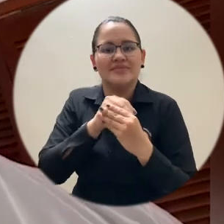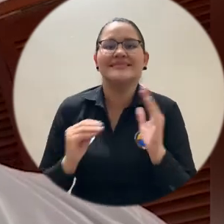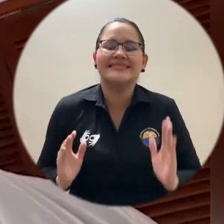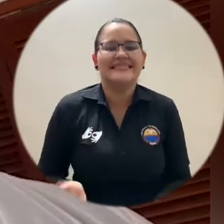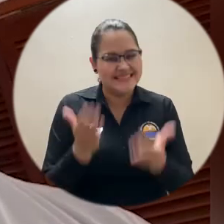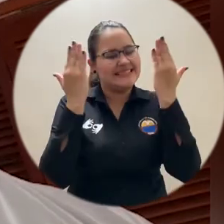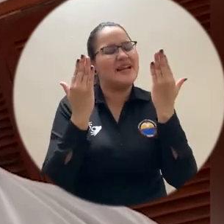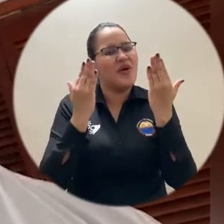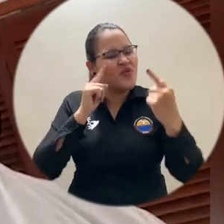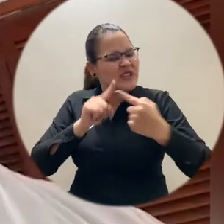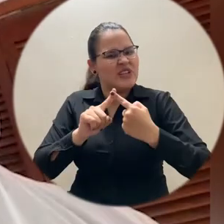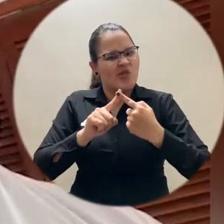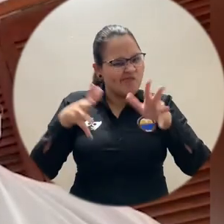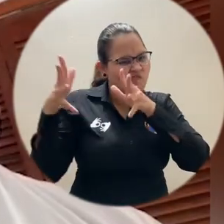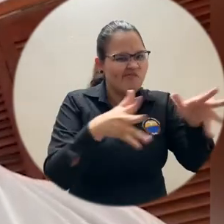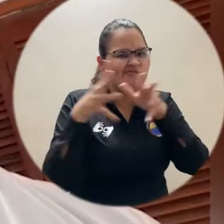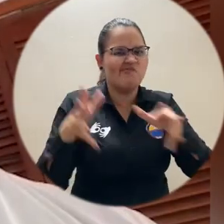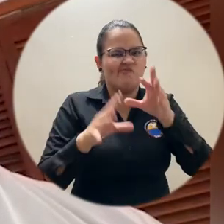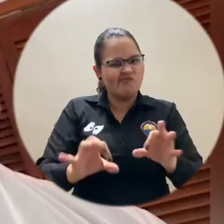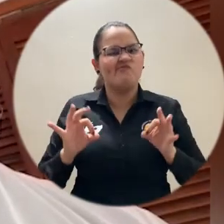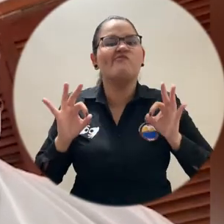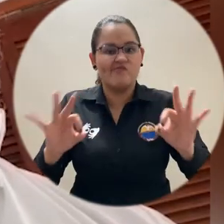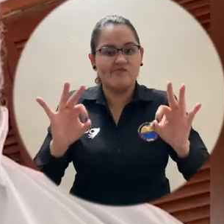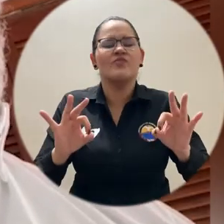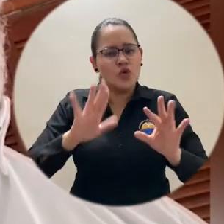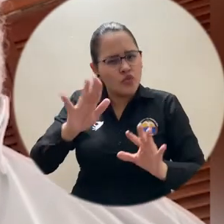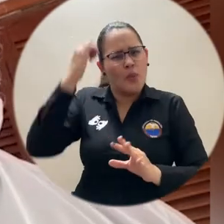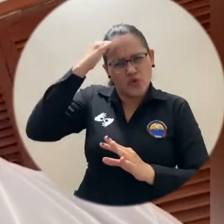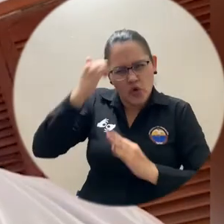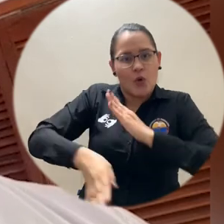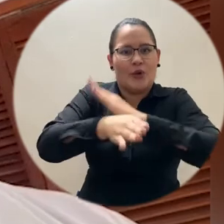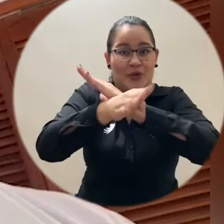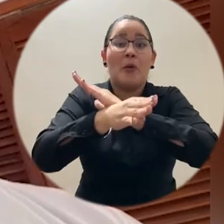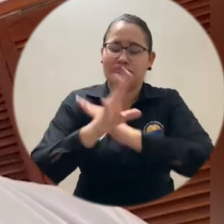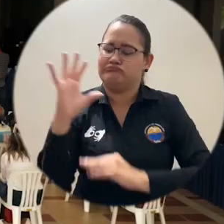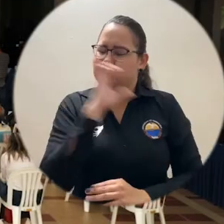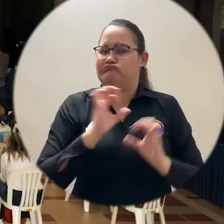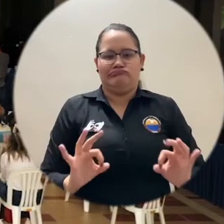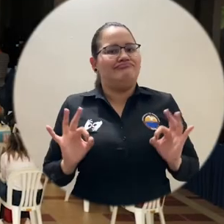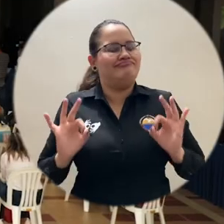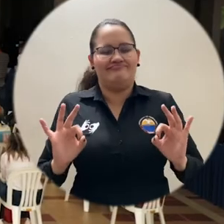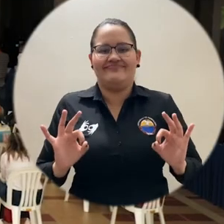propia de que nuestros estudiantes y nuestros docentes siguieran adelante con lo previsto.